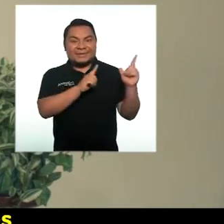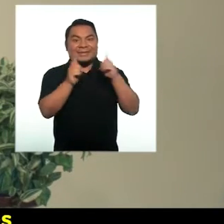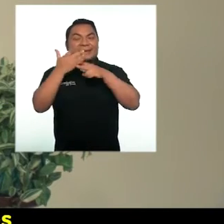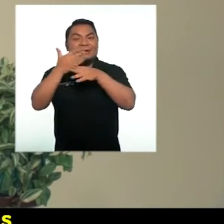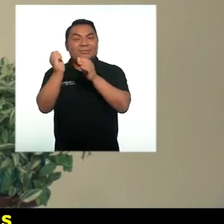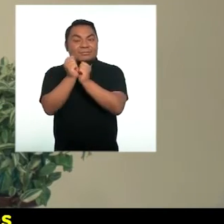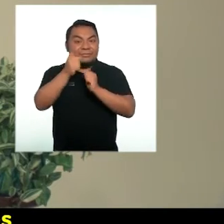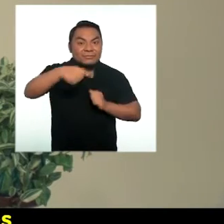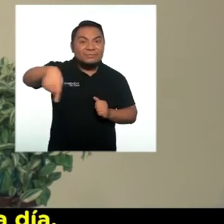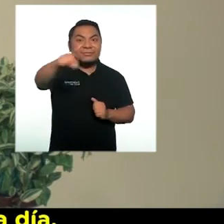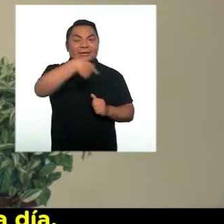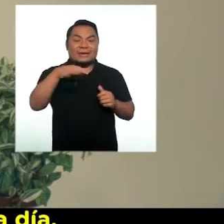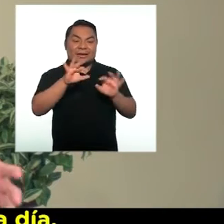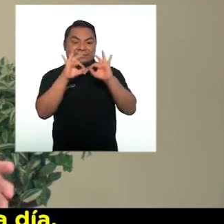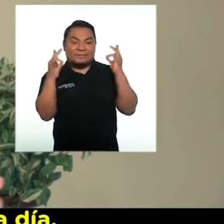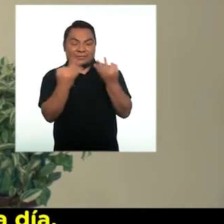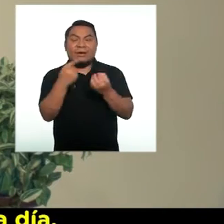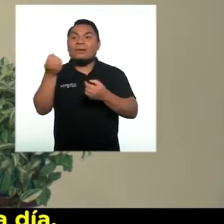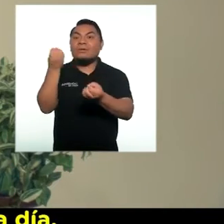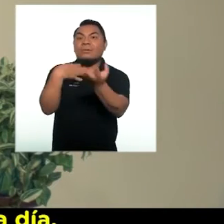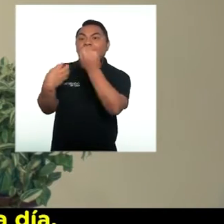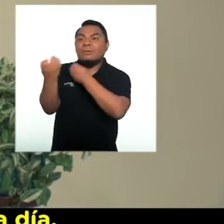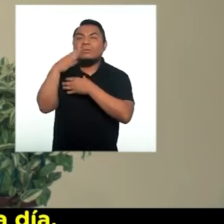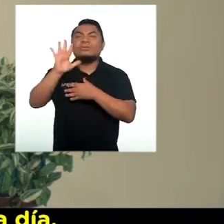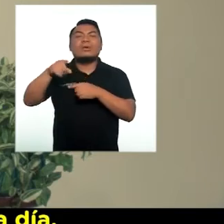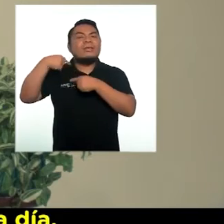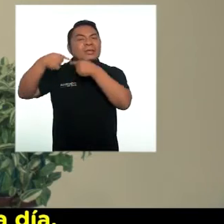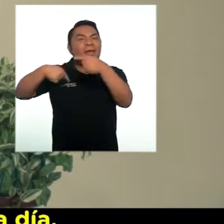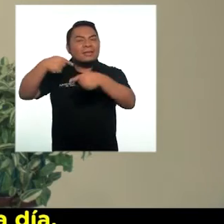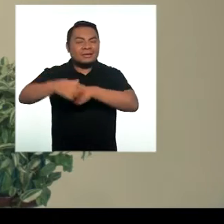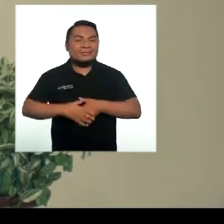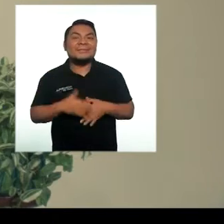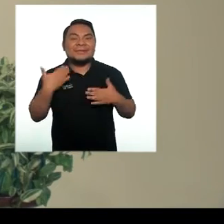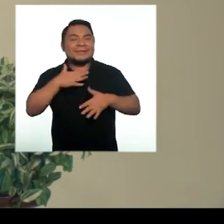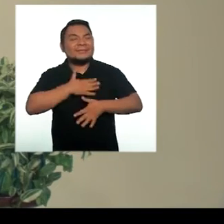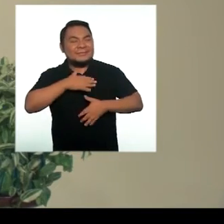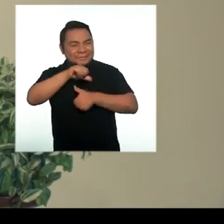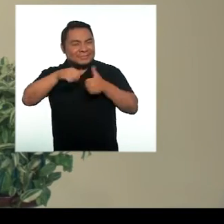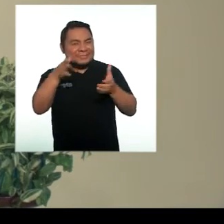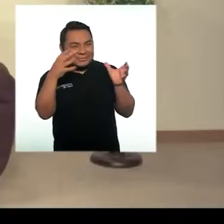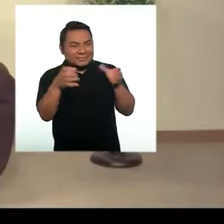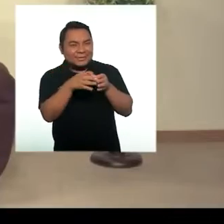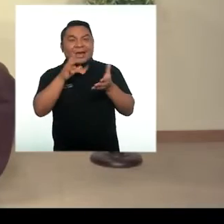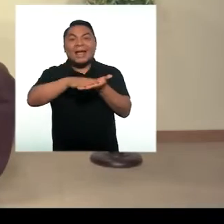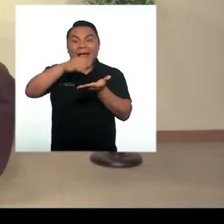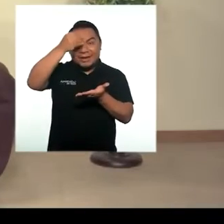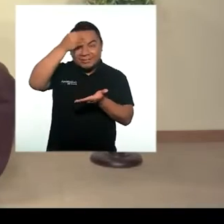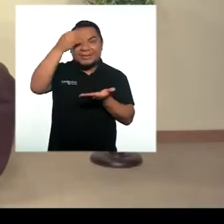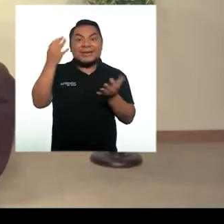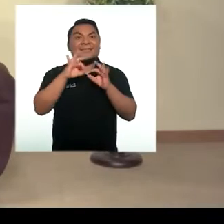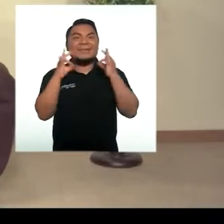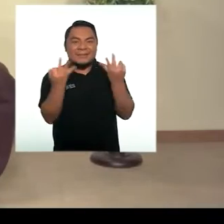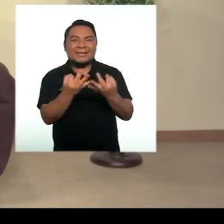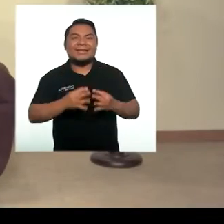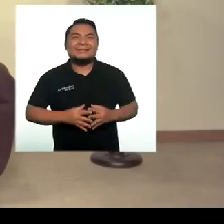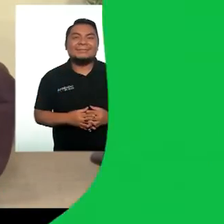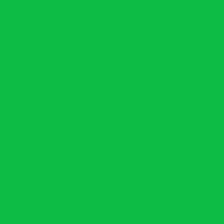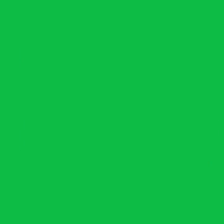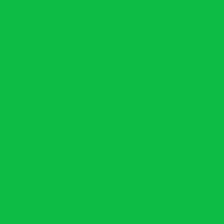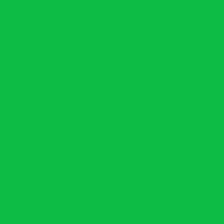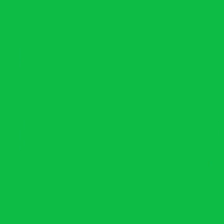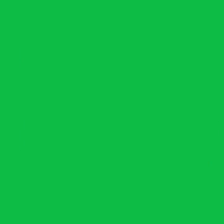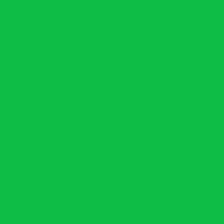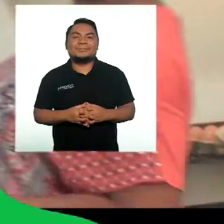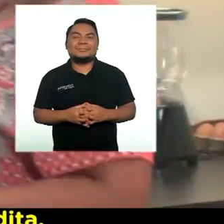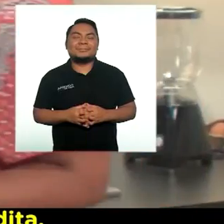Estoy listo para compartir con ustedes lo que las familias nos cuentan de su día a día. Vamos a divertirnos. Y aprender en familia.